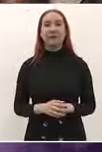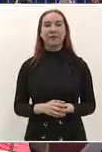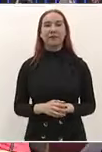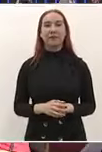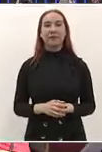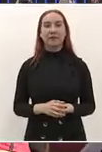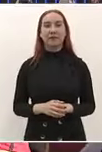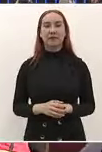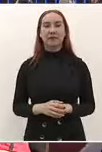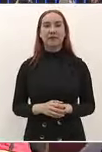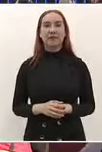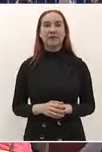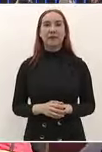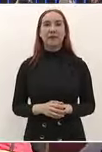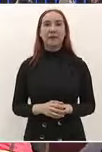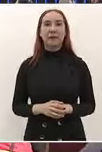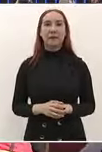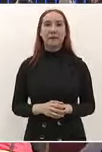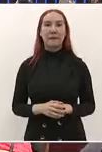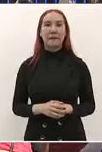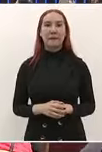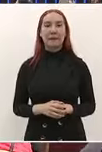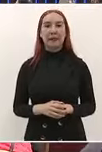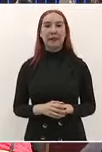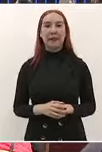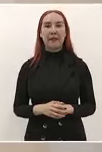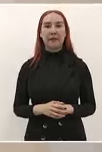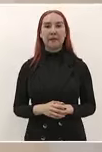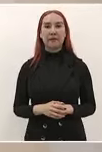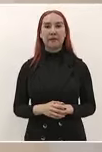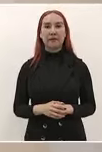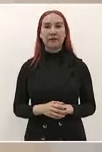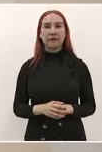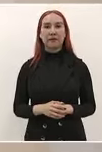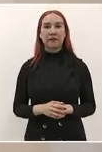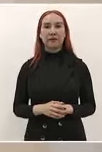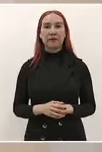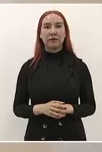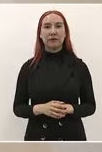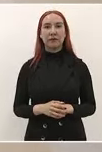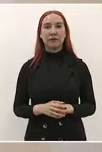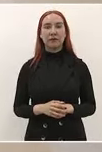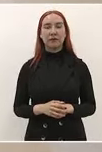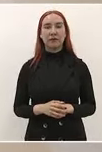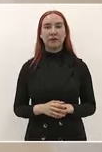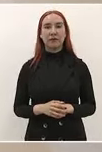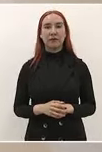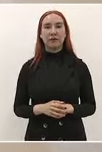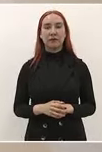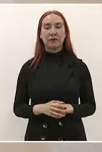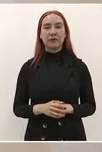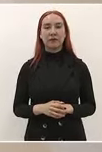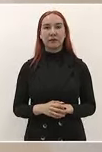pero de aquí de